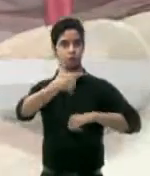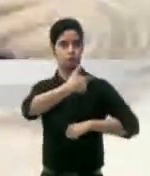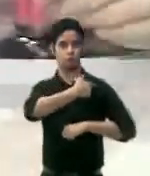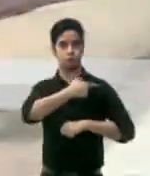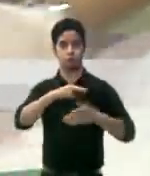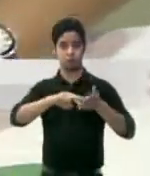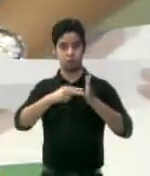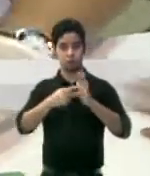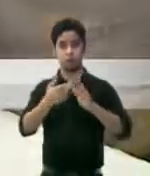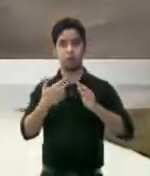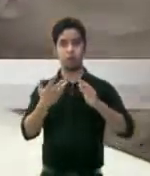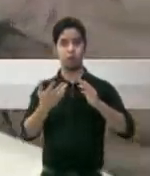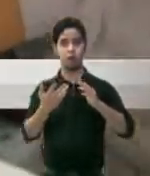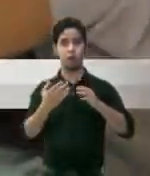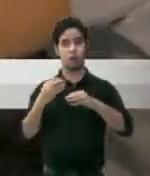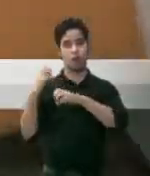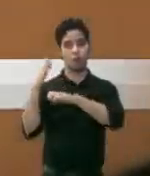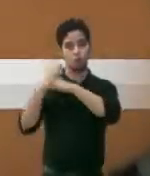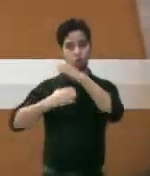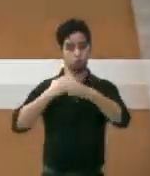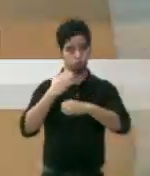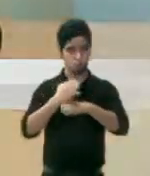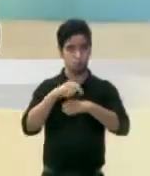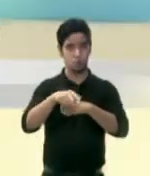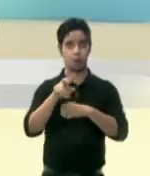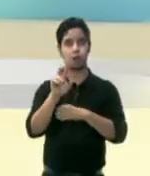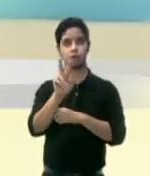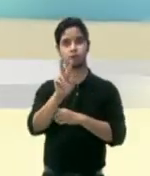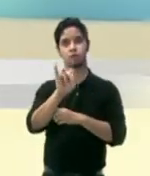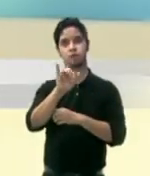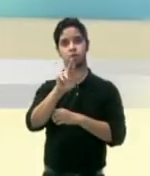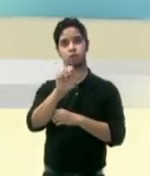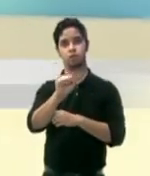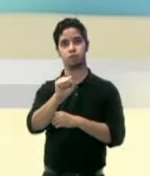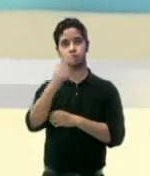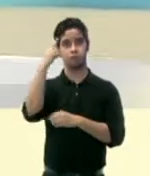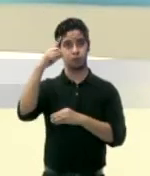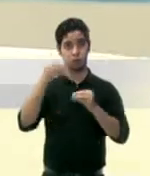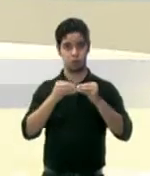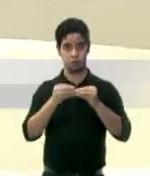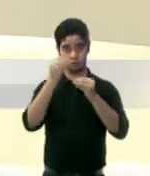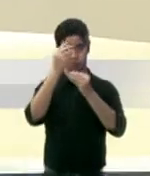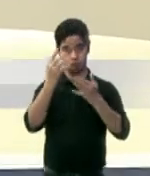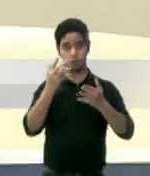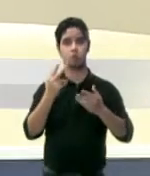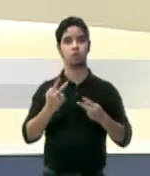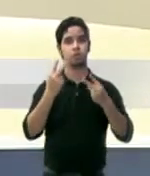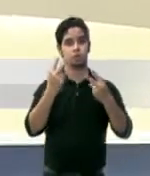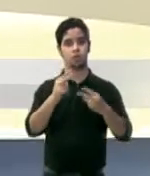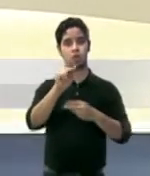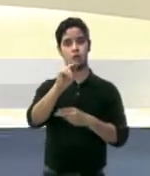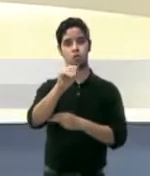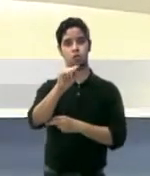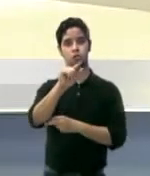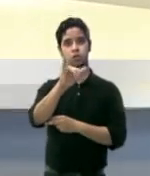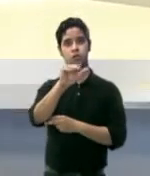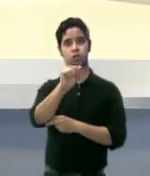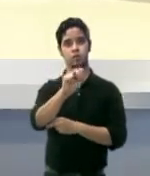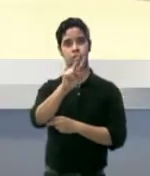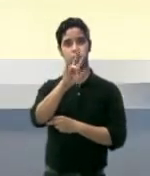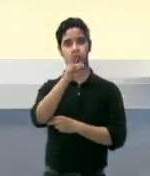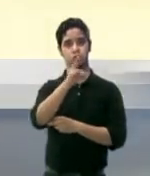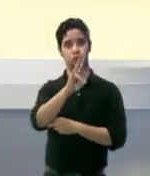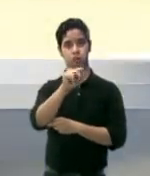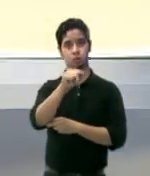mutación o evolución de la cepa. Para esta y otras noticias, visite nuestra página noticias247